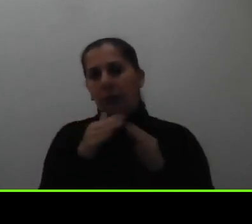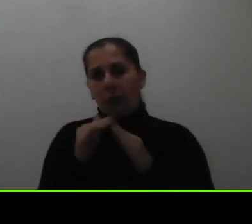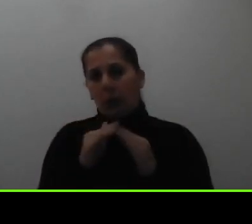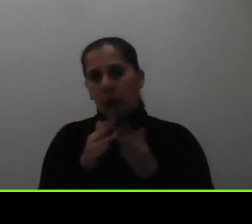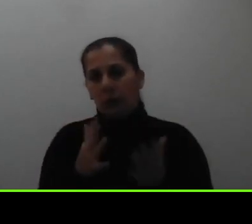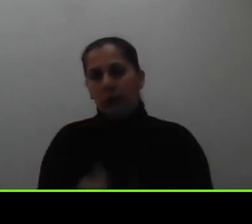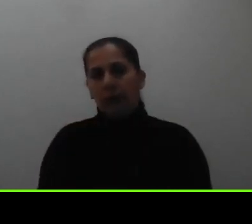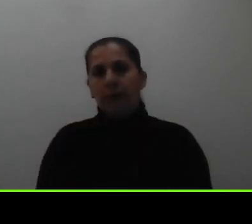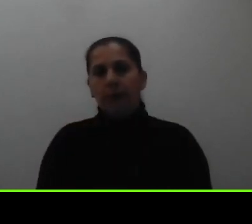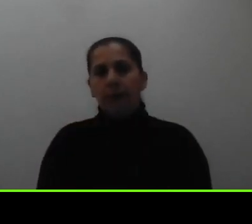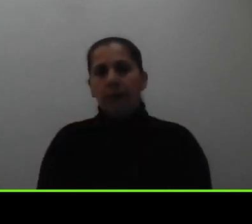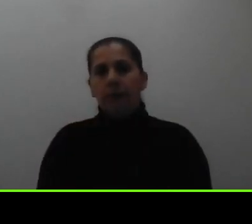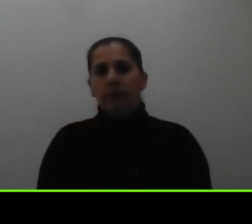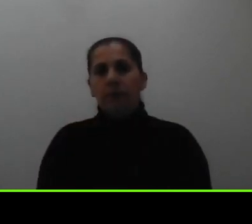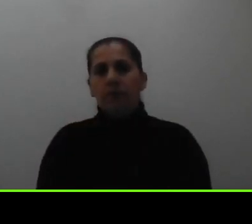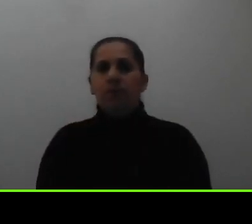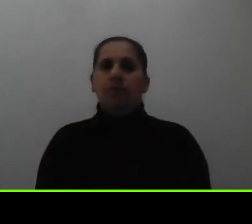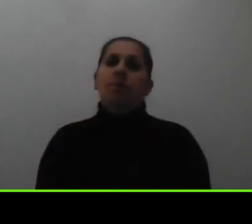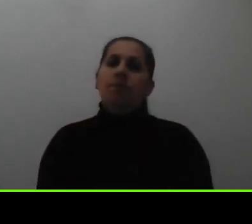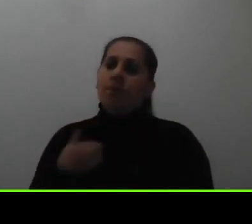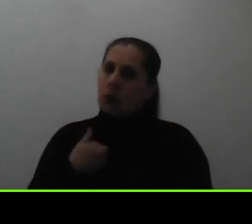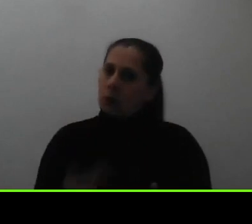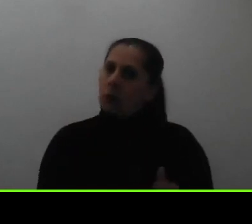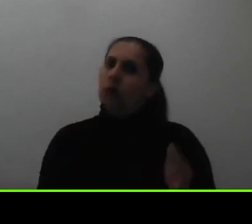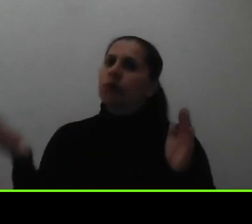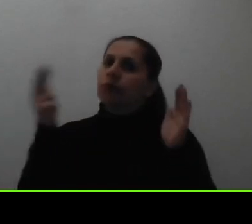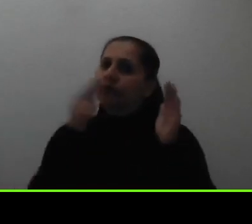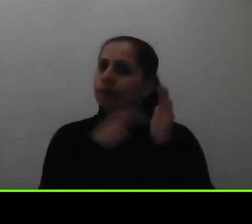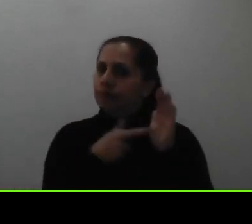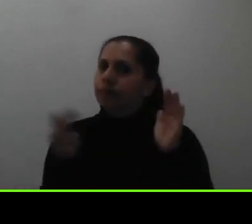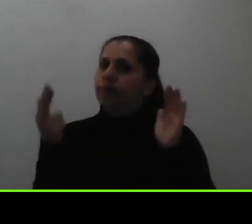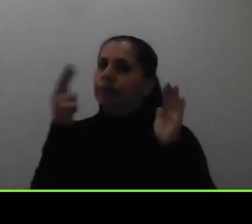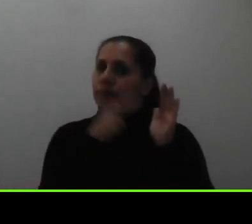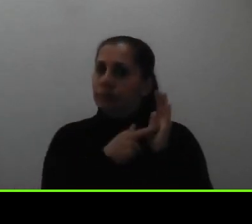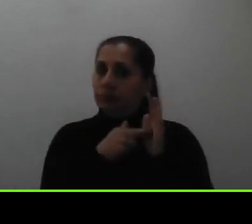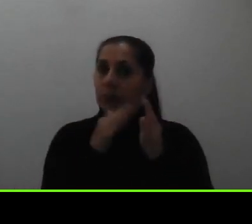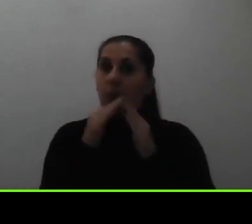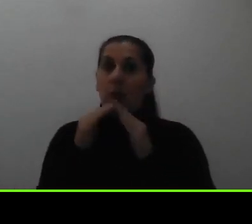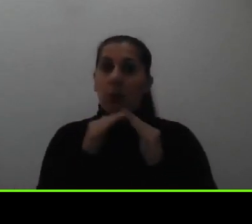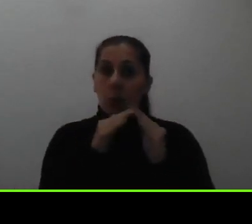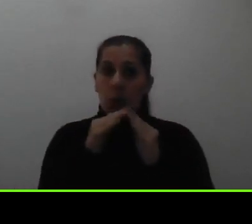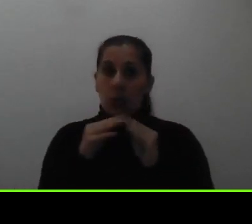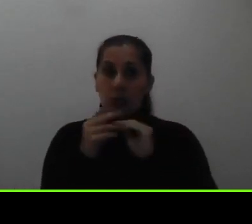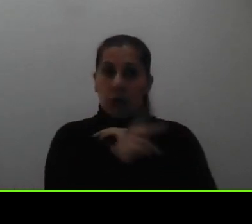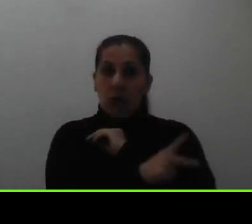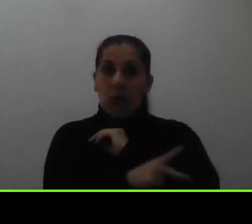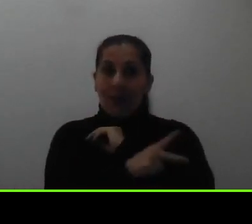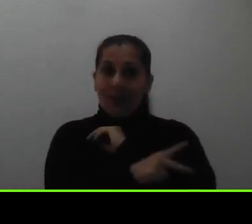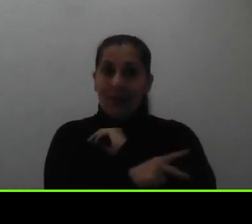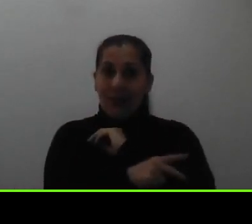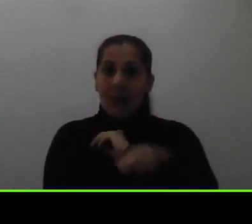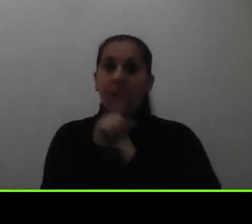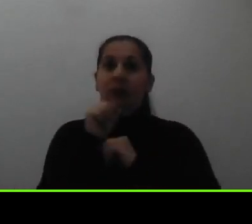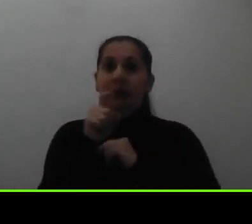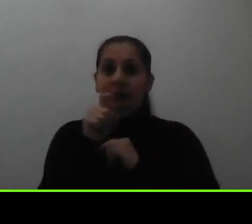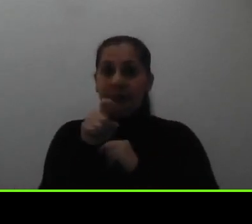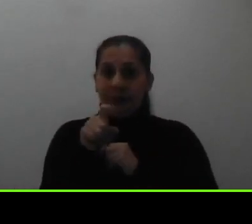y otra vez les reitero en el caso de esta población extranjera necesitamos que nos